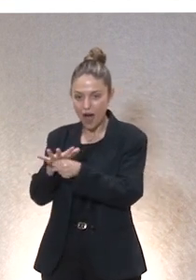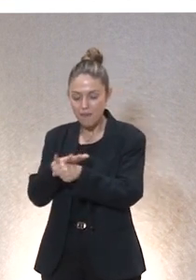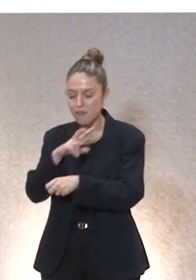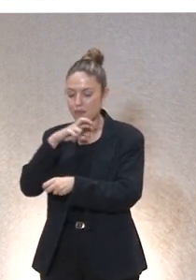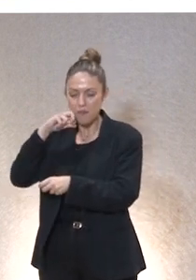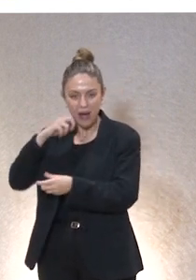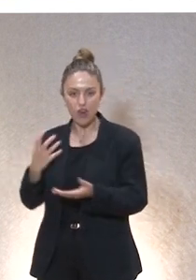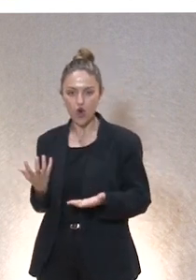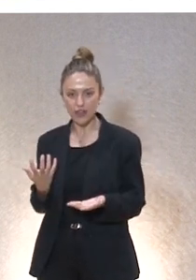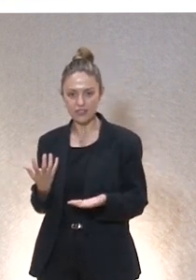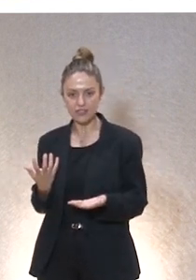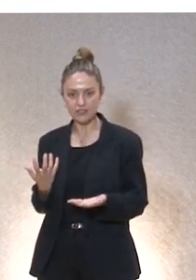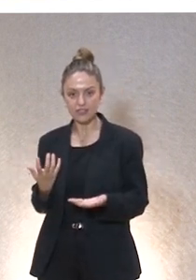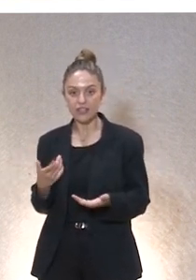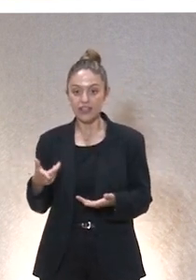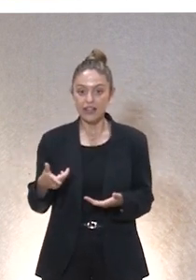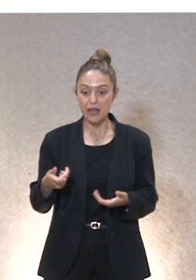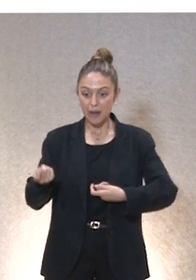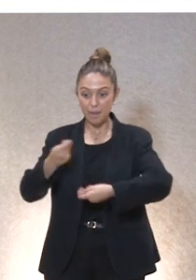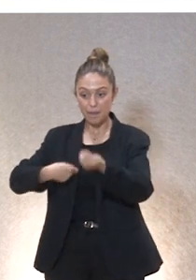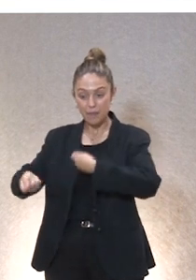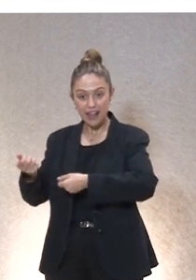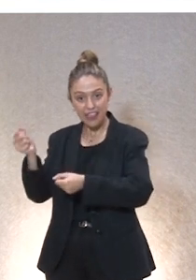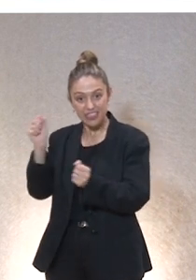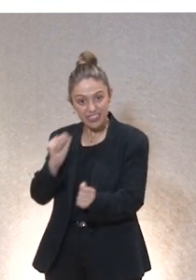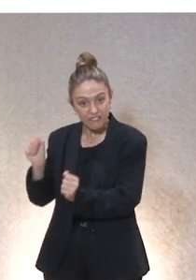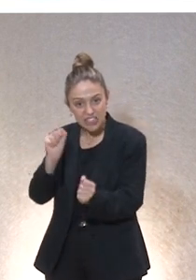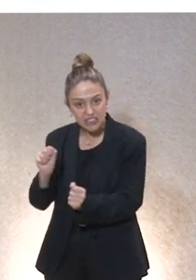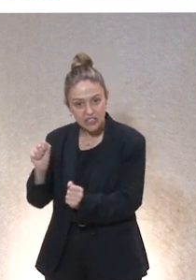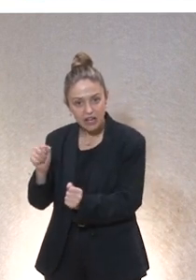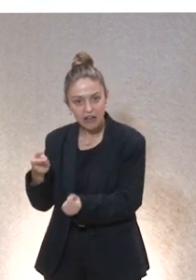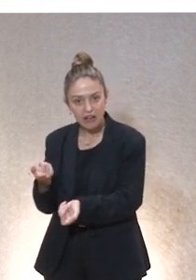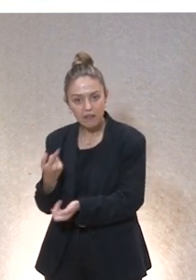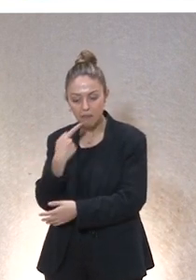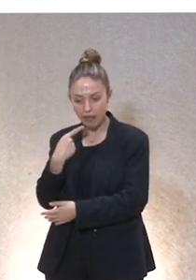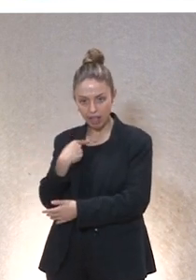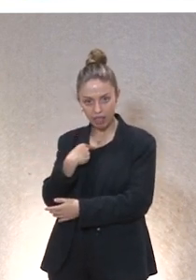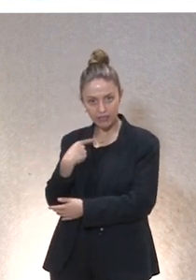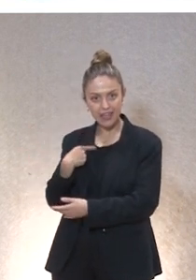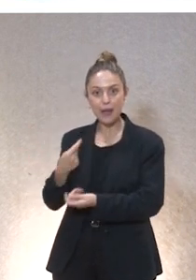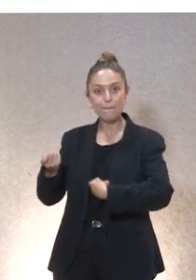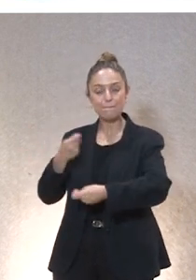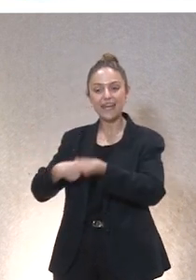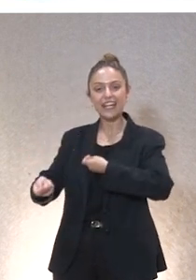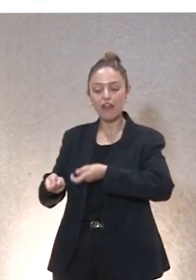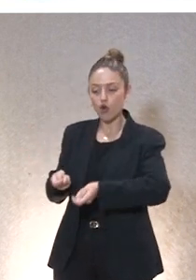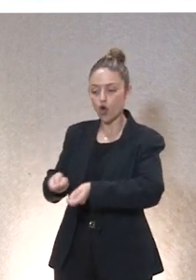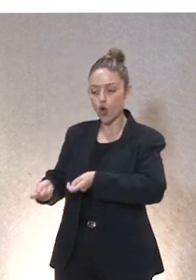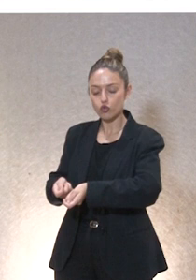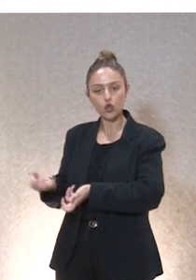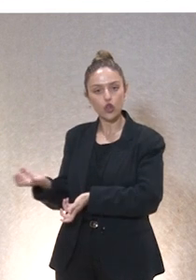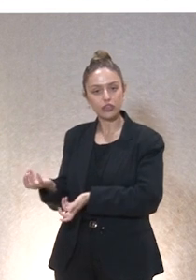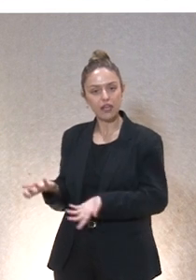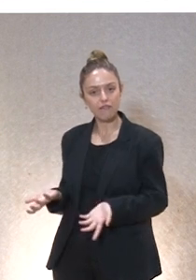valores los defensores de la mercantilización de los cuidados van a decirnos es el mercado el que tiene que regular los cuidados